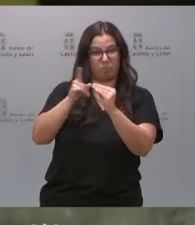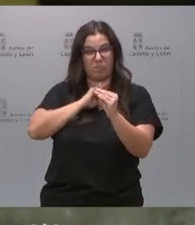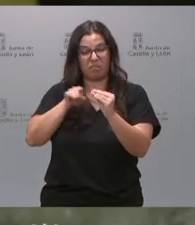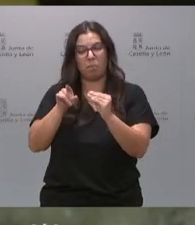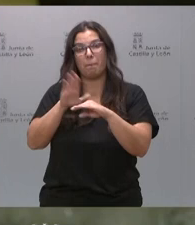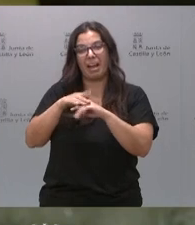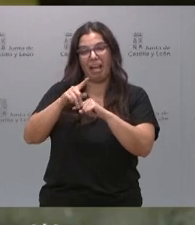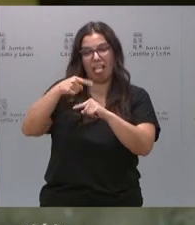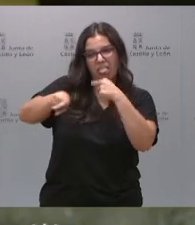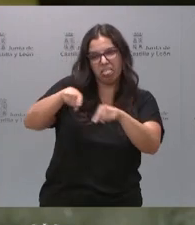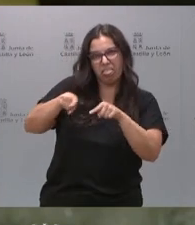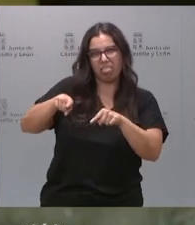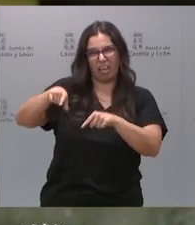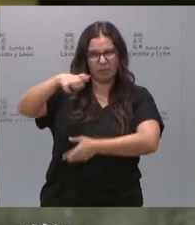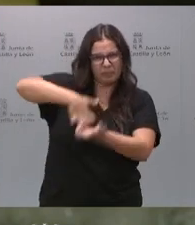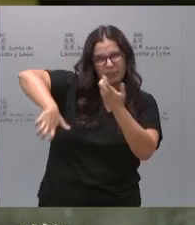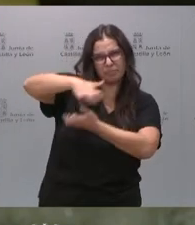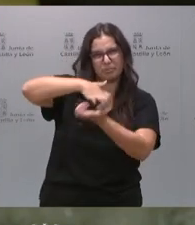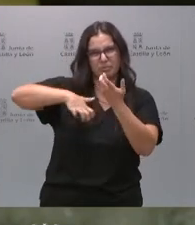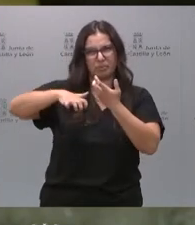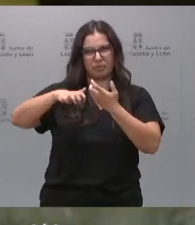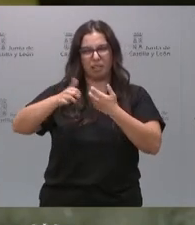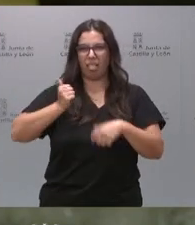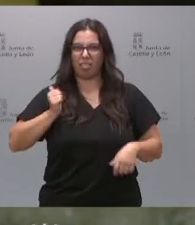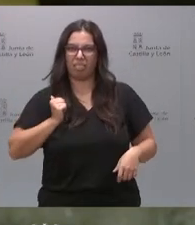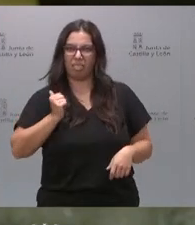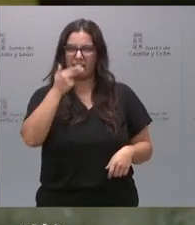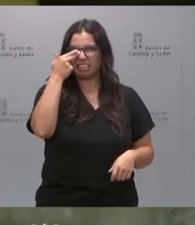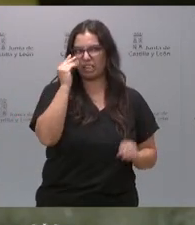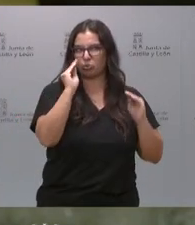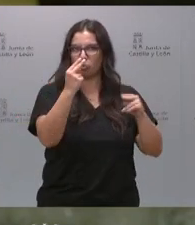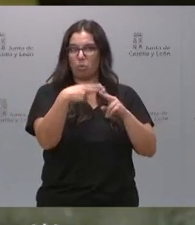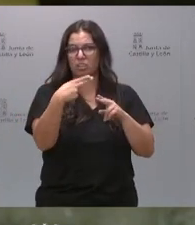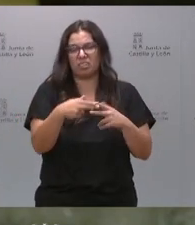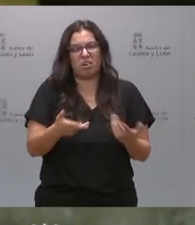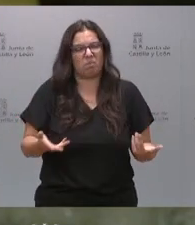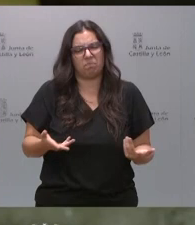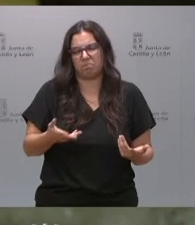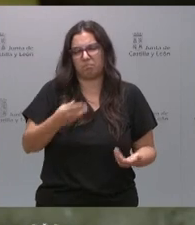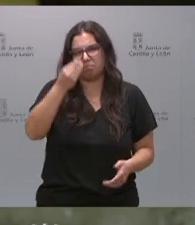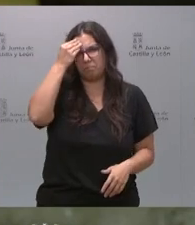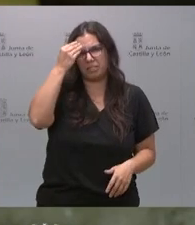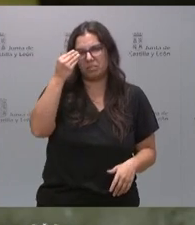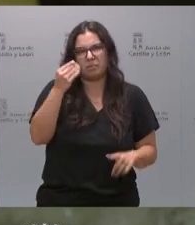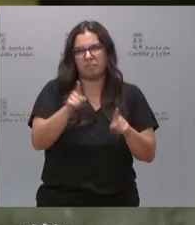un enfrentamiento partidario, para buscar un rédito político, me parece absolutamente